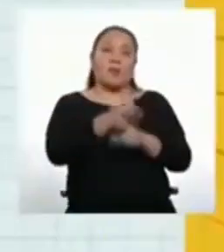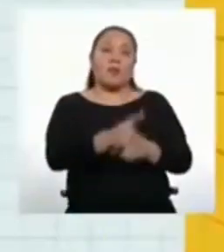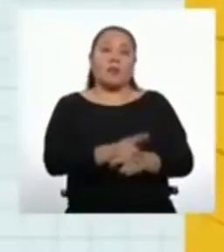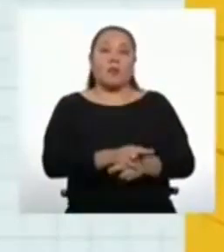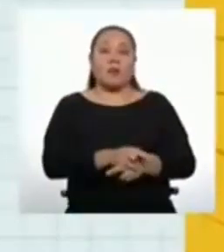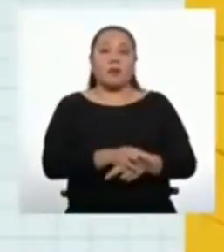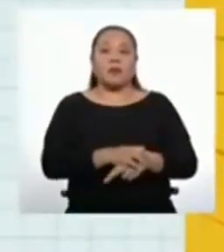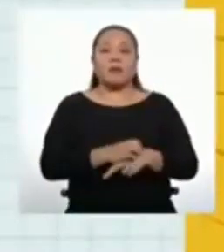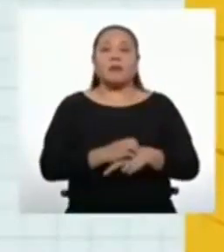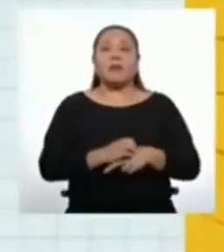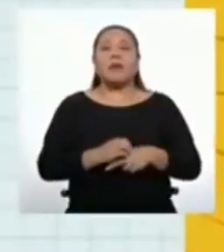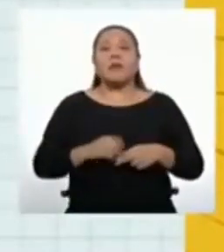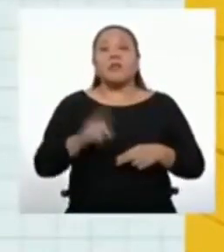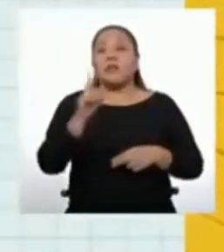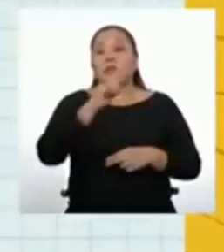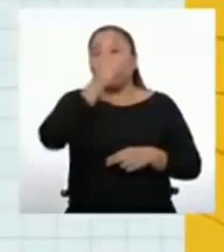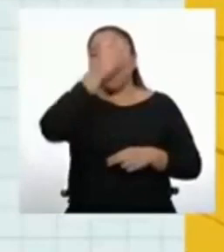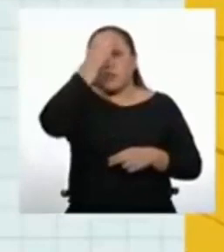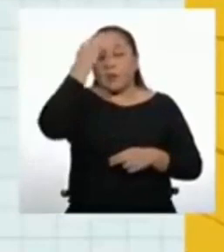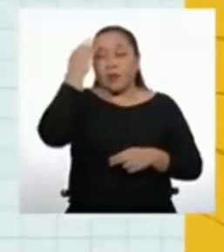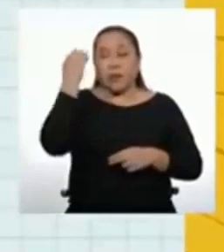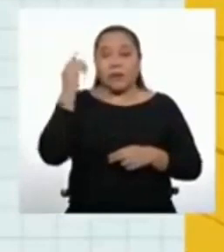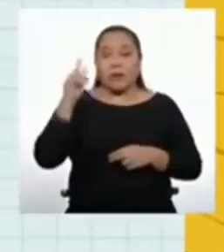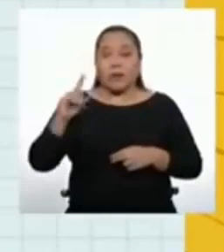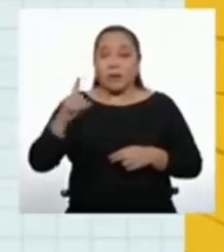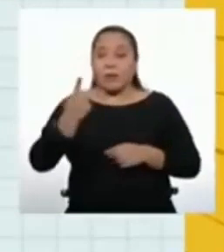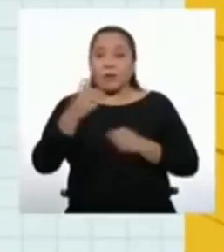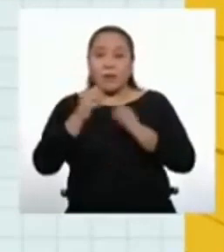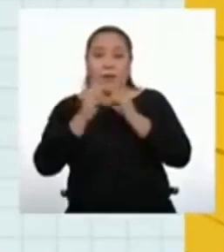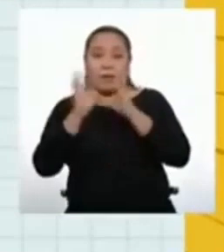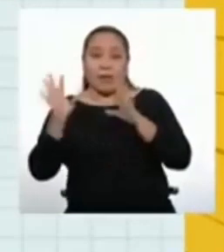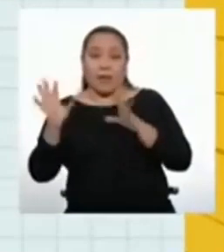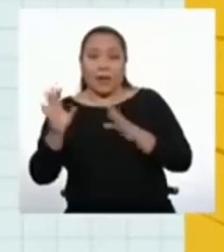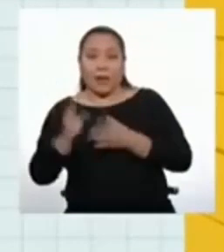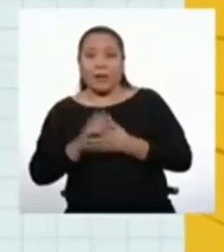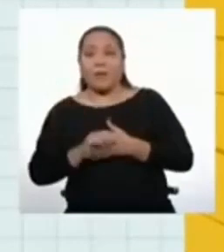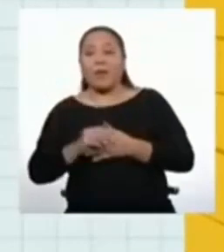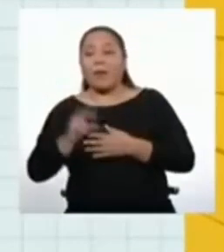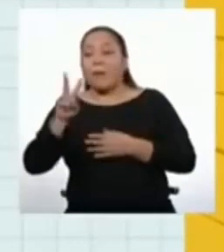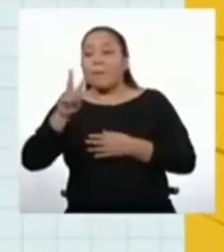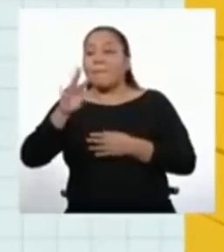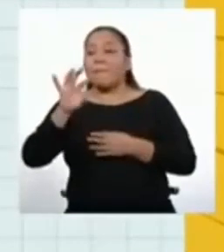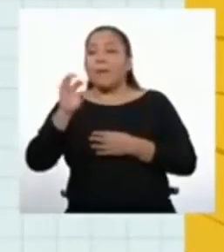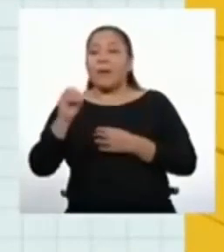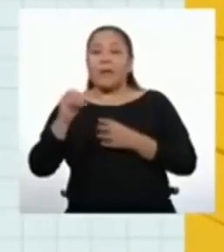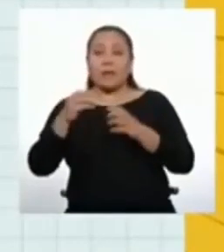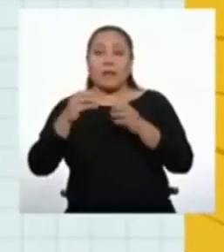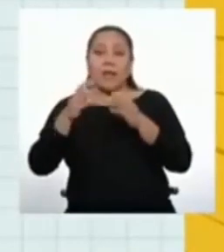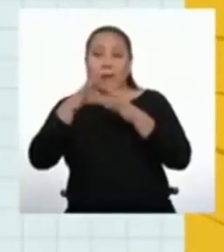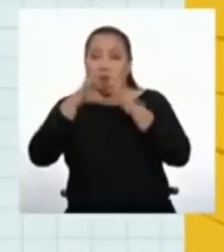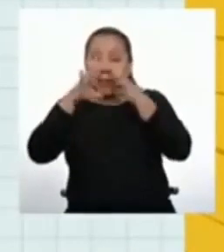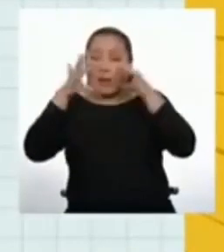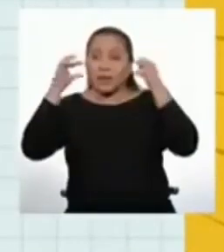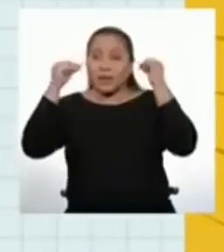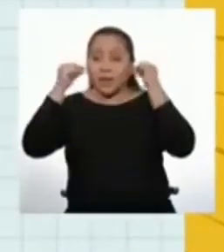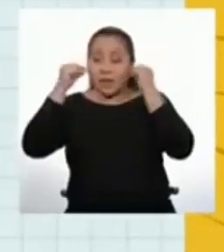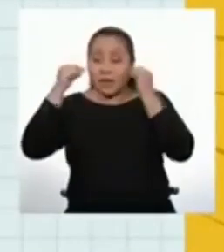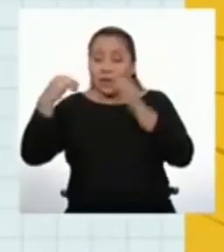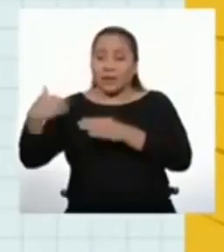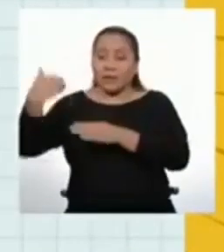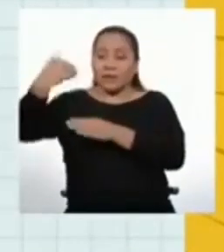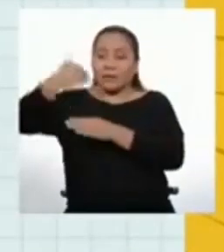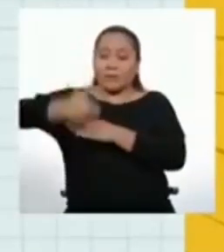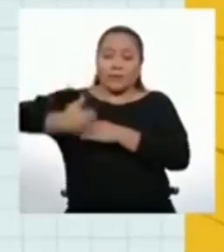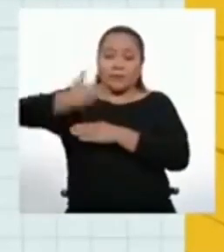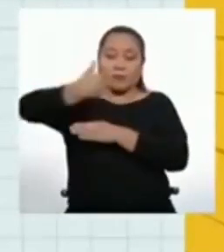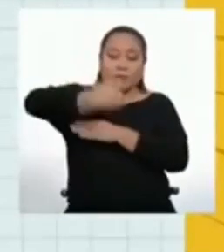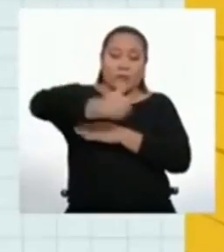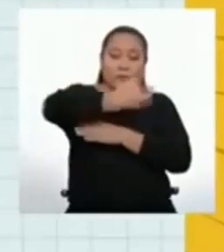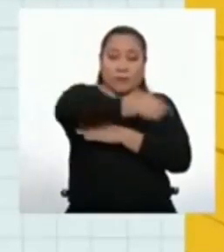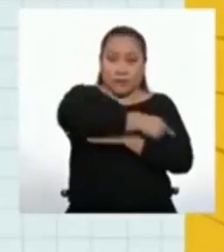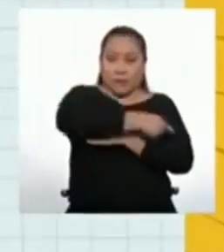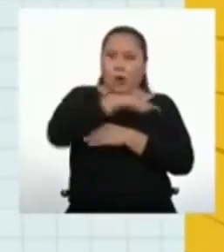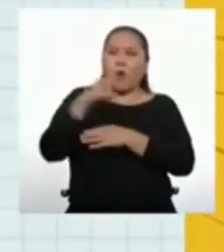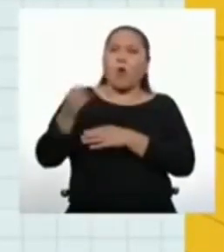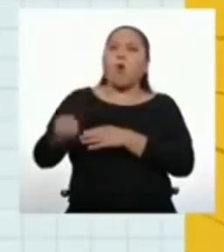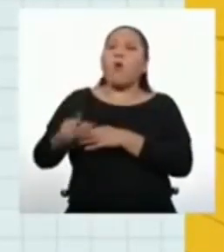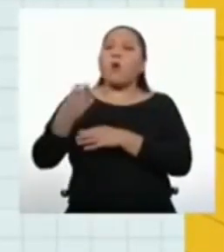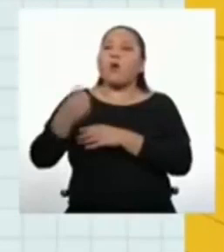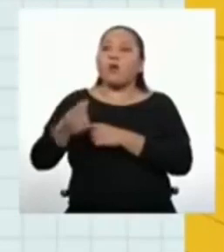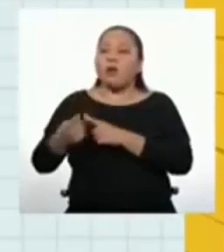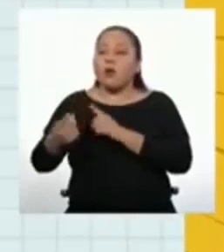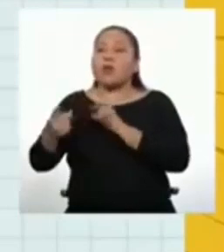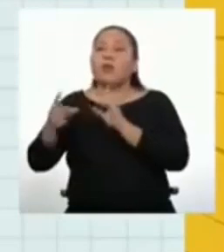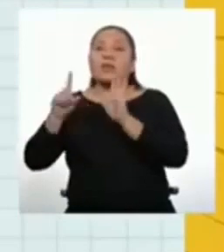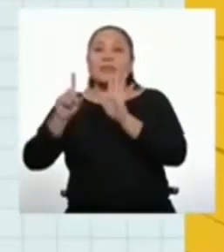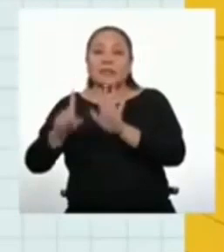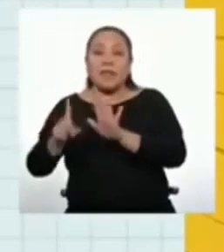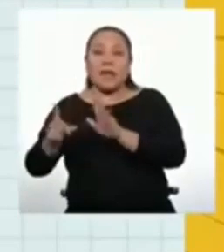olvides de tomar nota de lo siguiente. El primer día, confeccionaron 20 mascarillas, y para los siguientes días decidieron confeccionar